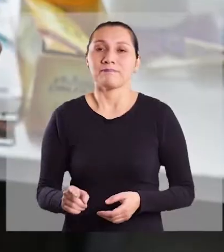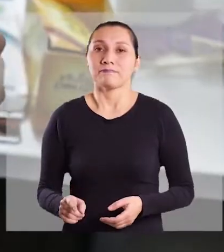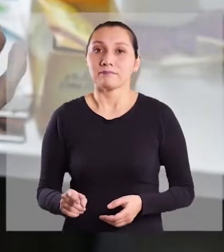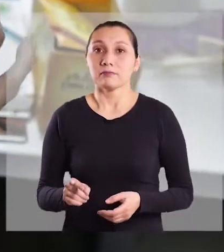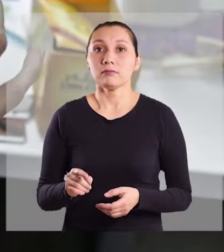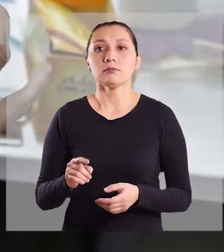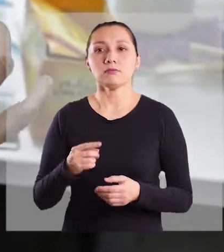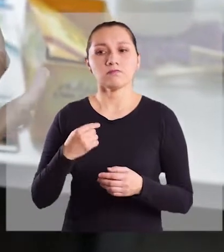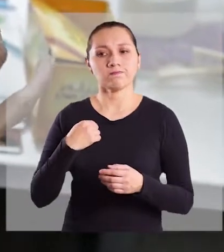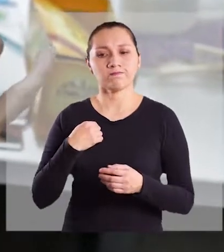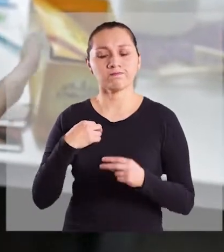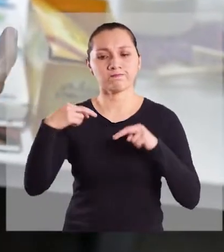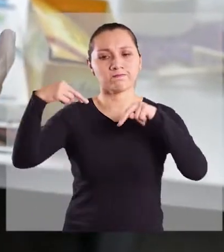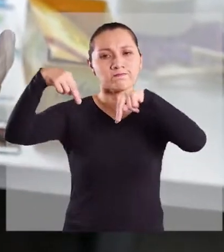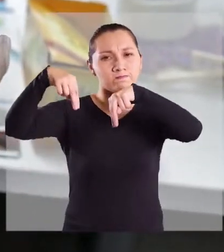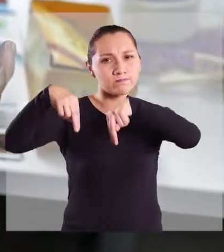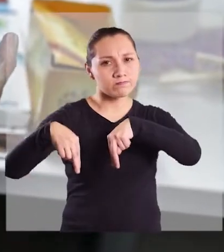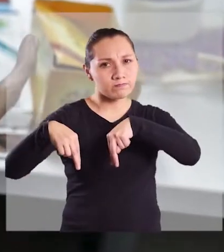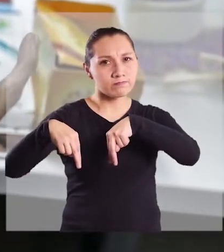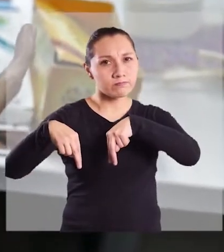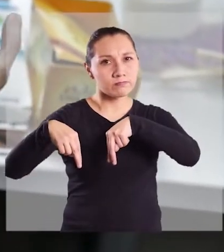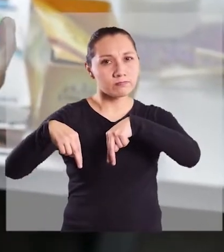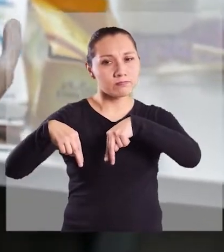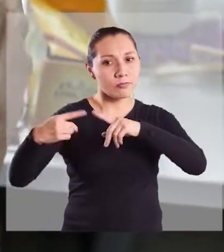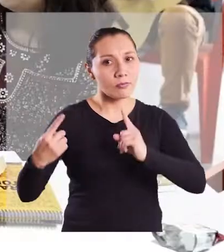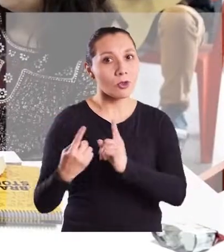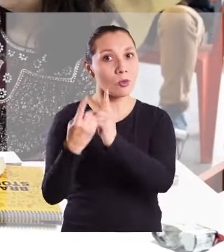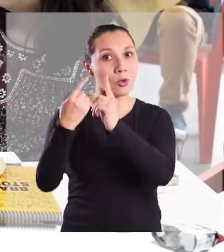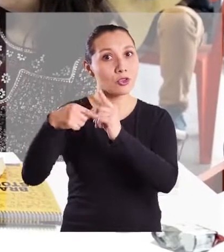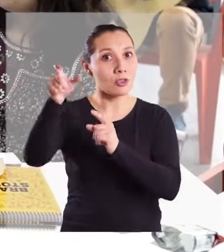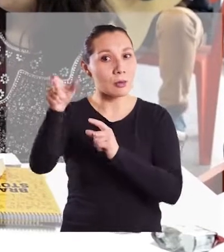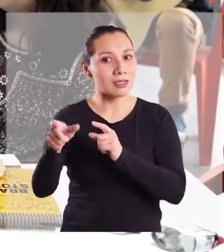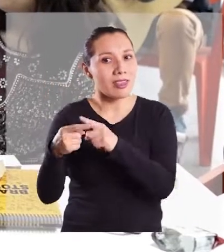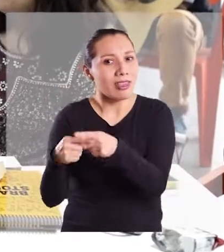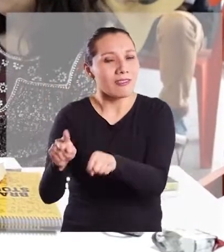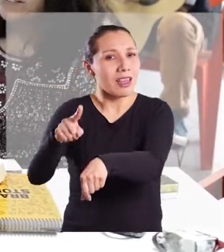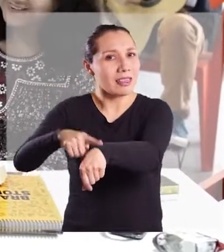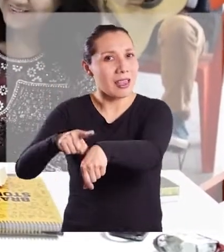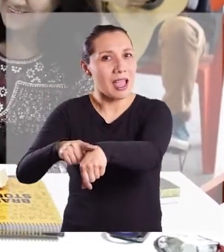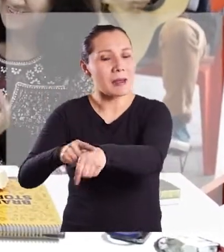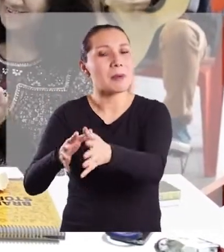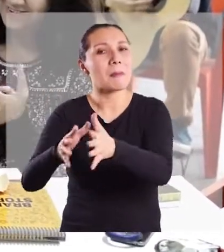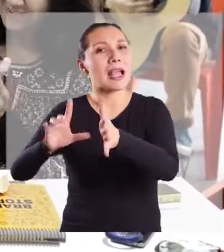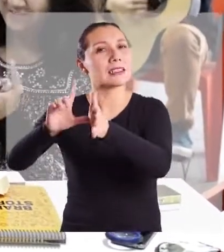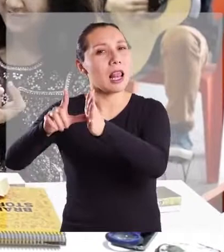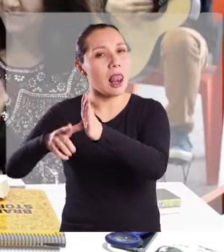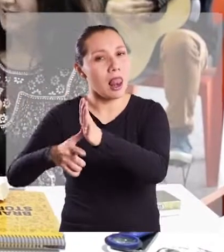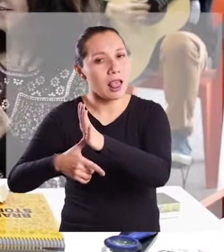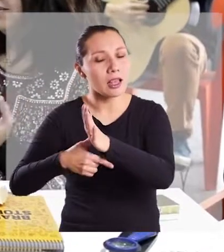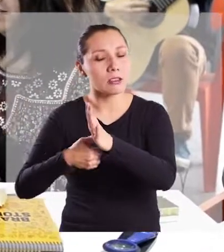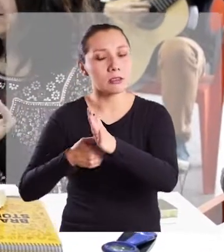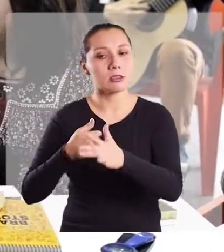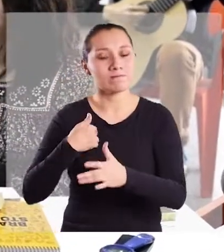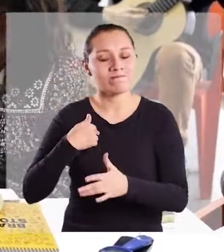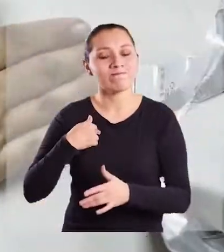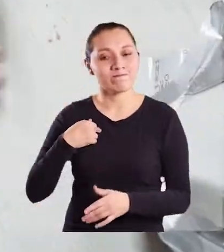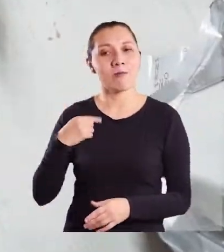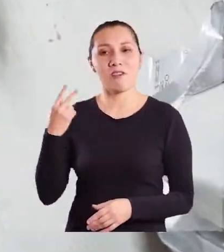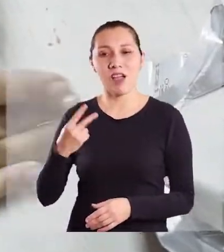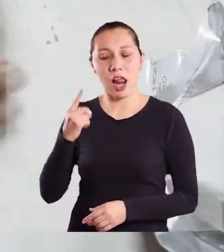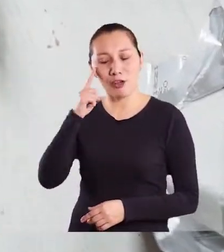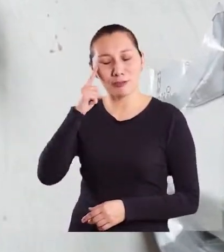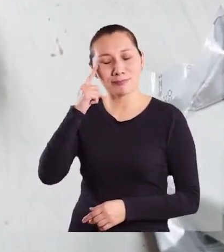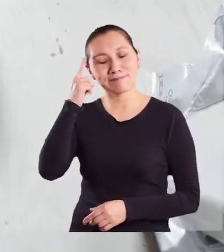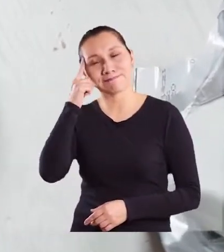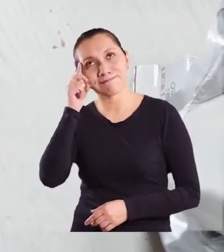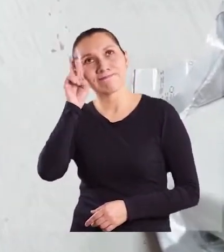posicionarnos o ir al encuentro con este otro tiempo que es un tiempo mucho más lento te hace valorar